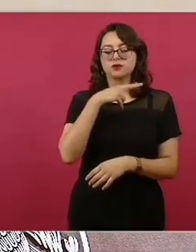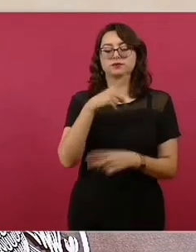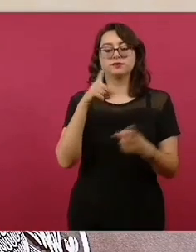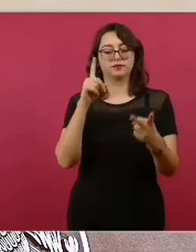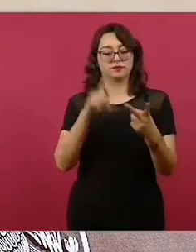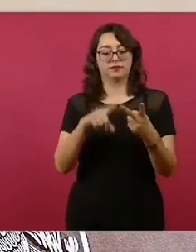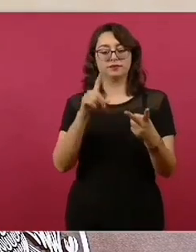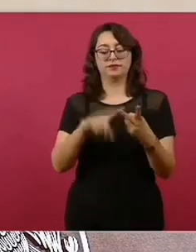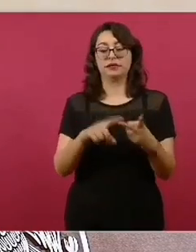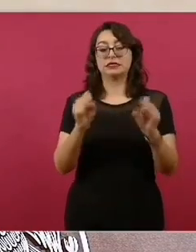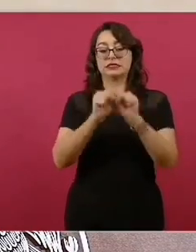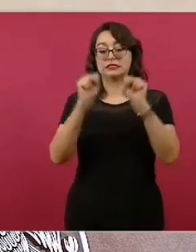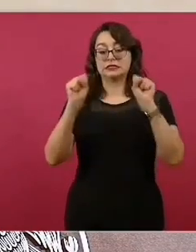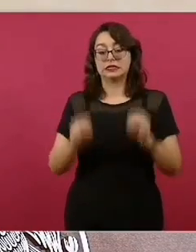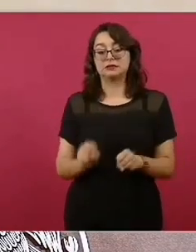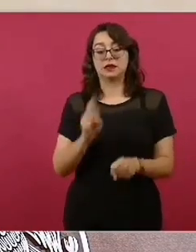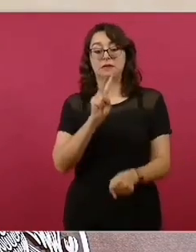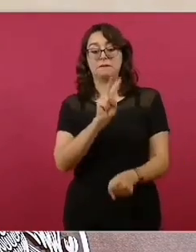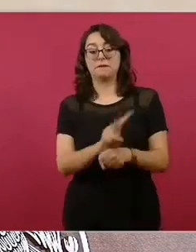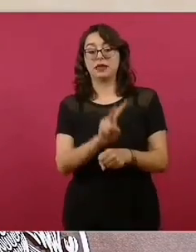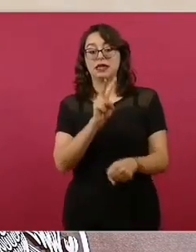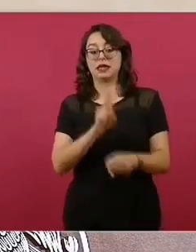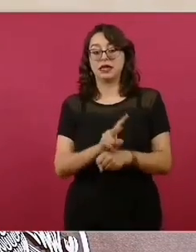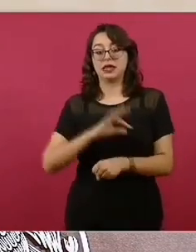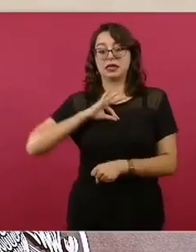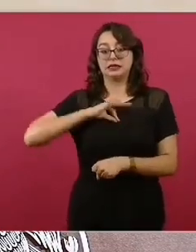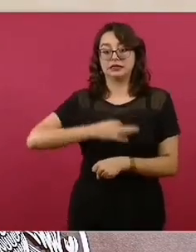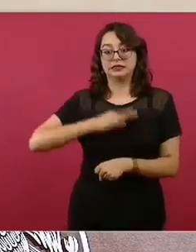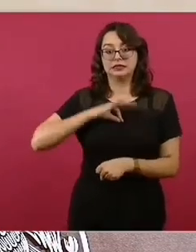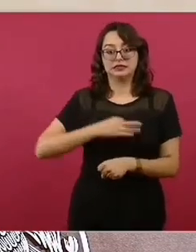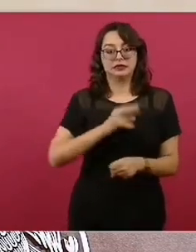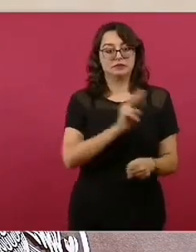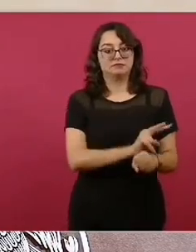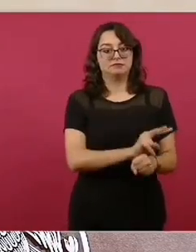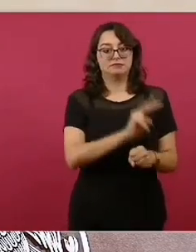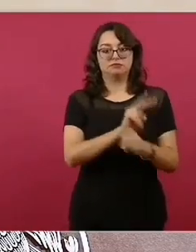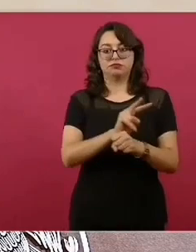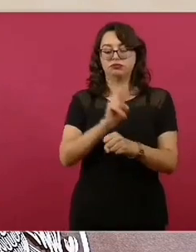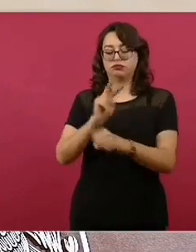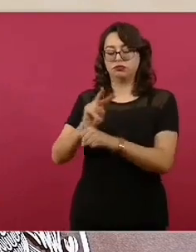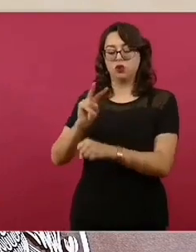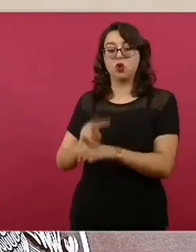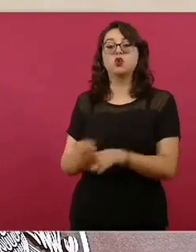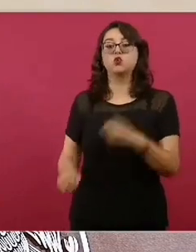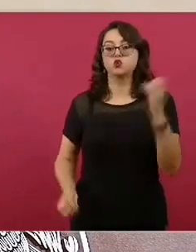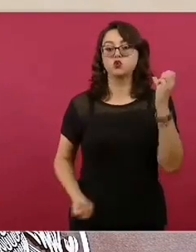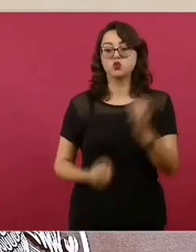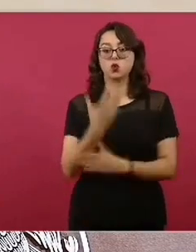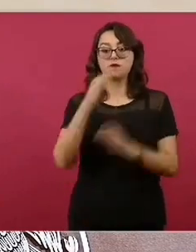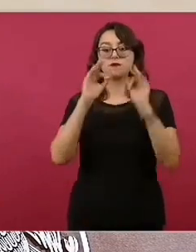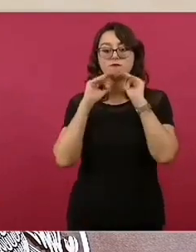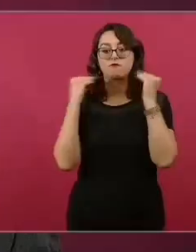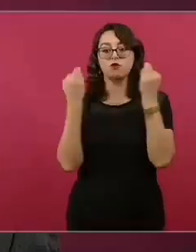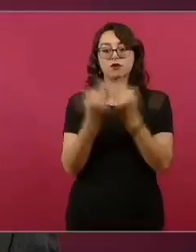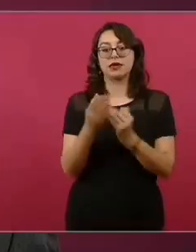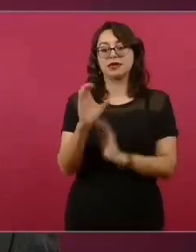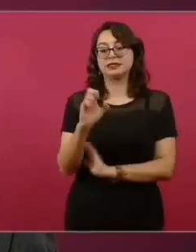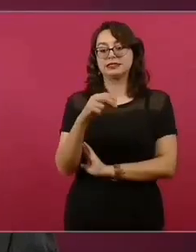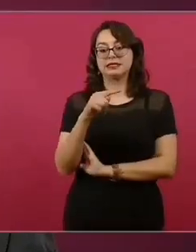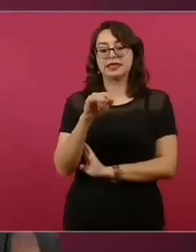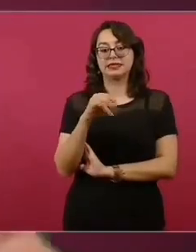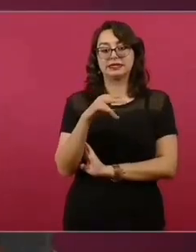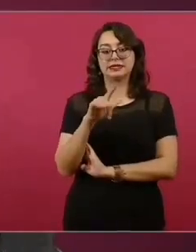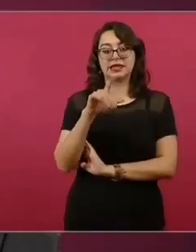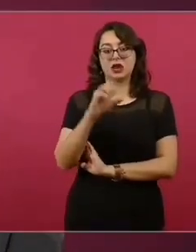vigilancia epidemiológica. Hay elementos interesantes. El modelo sentinela de vigilancia epidemiológica, la Organización Mundial de la